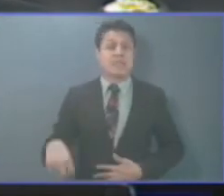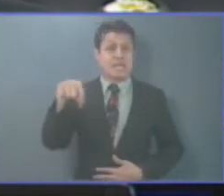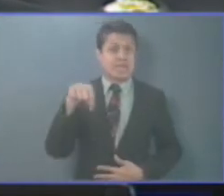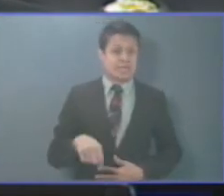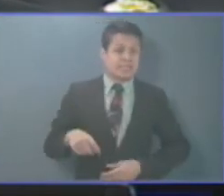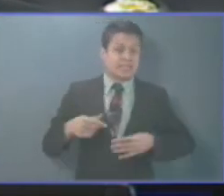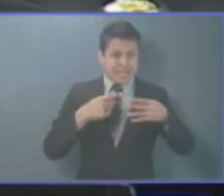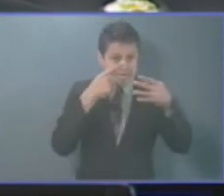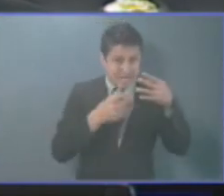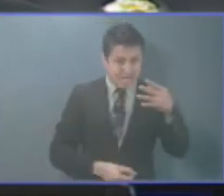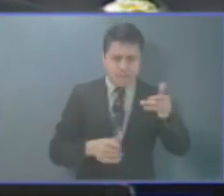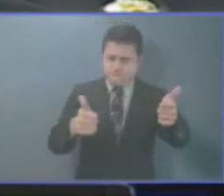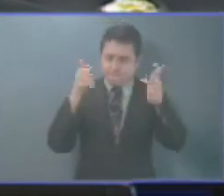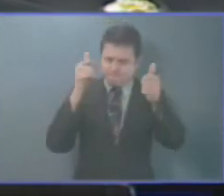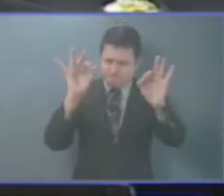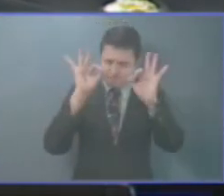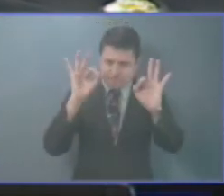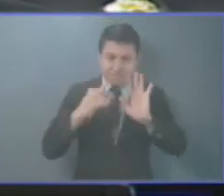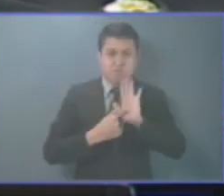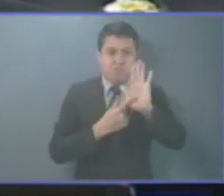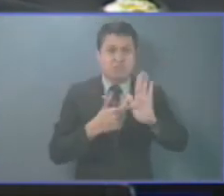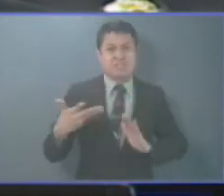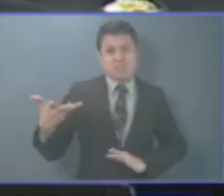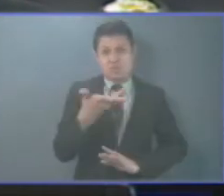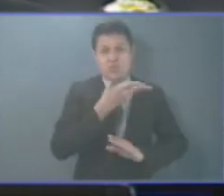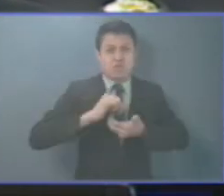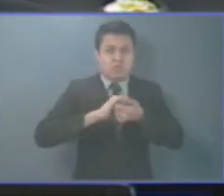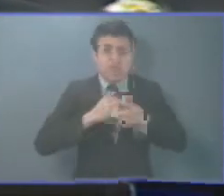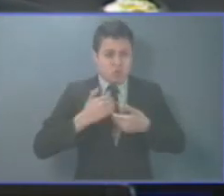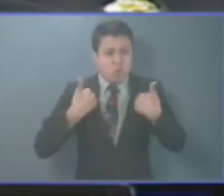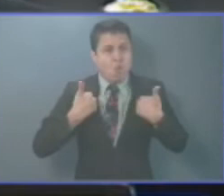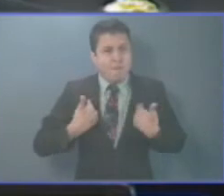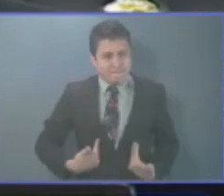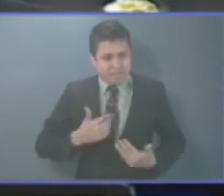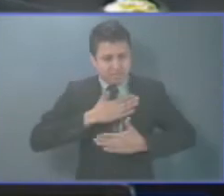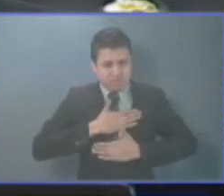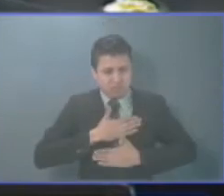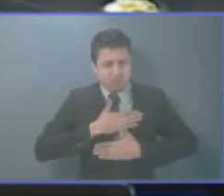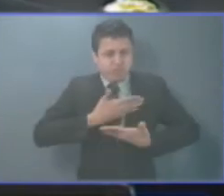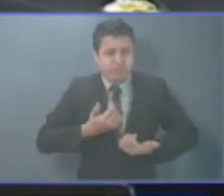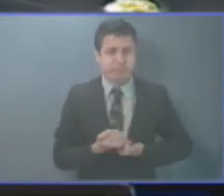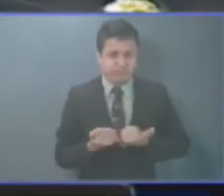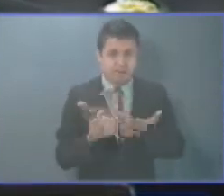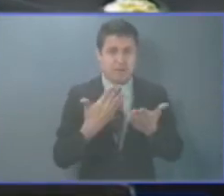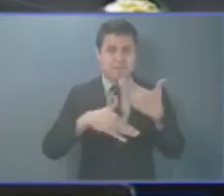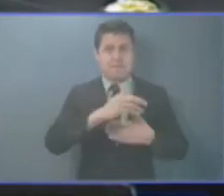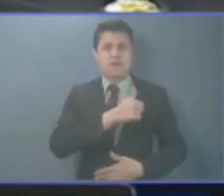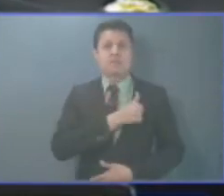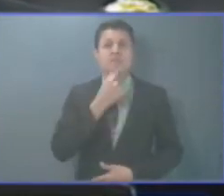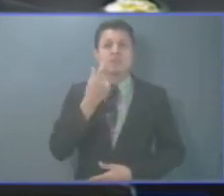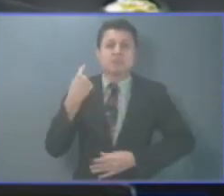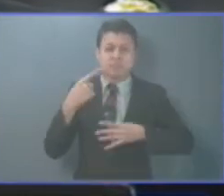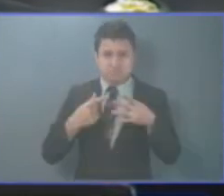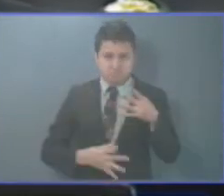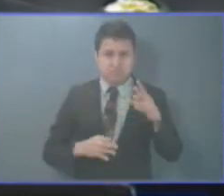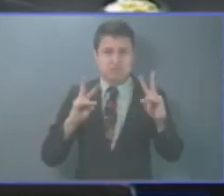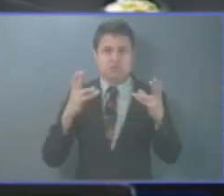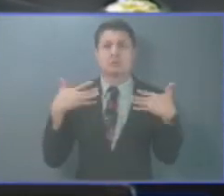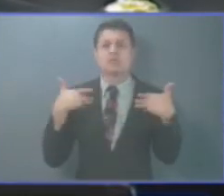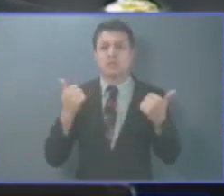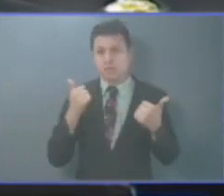maravillosa ley que demuestra nuestra humanidad nos da una responsabilidad más a quienes legislamos en salud,